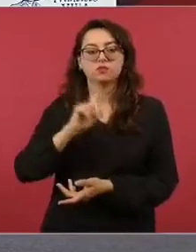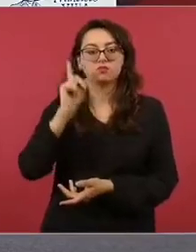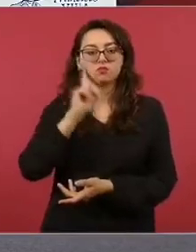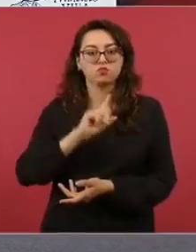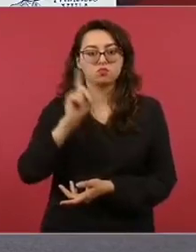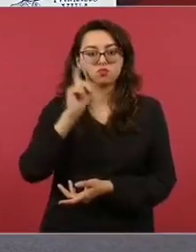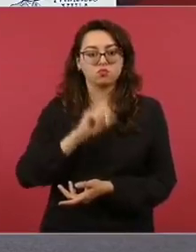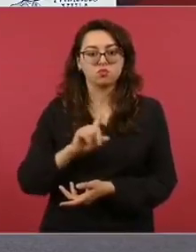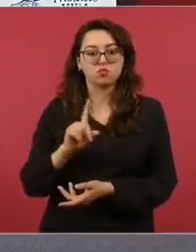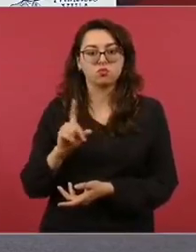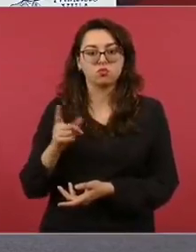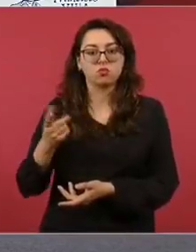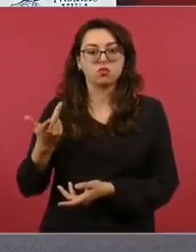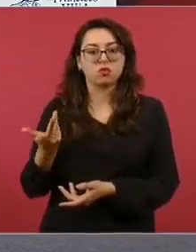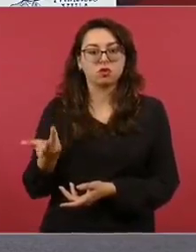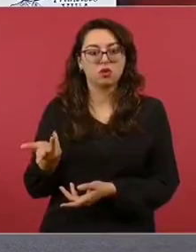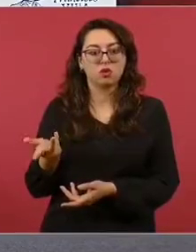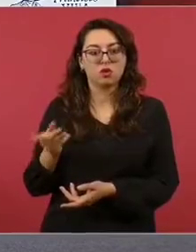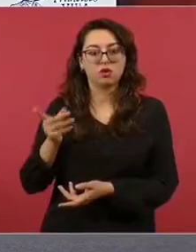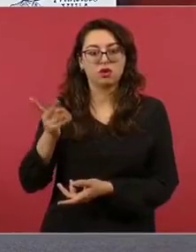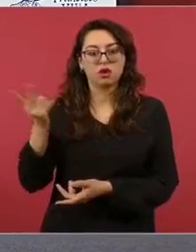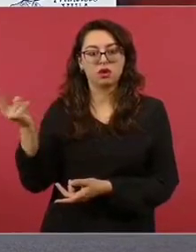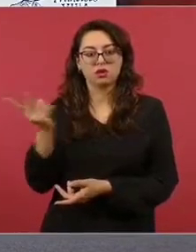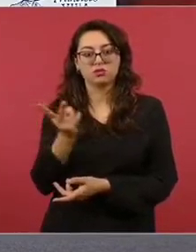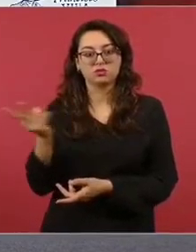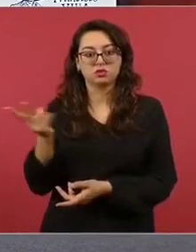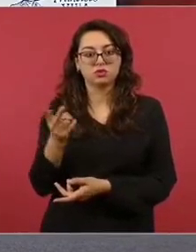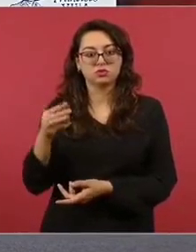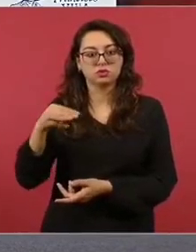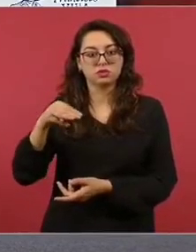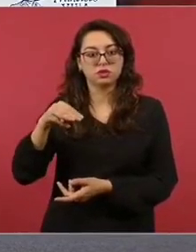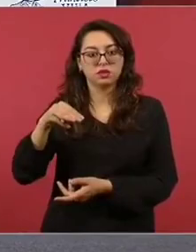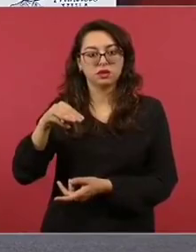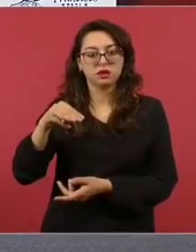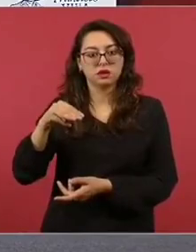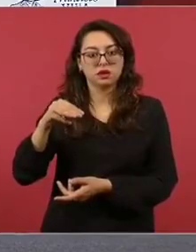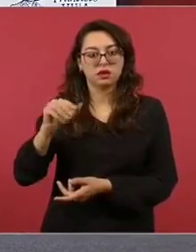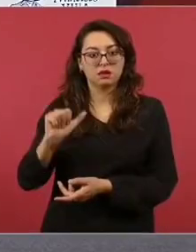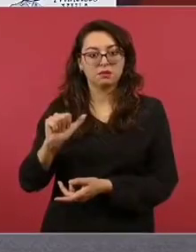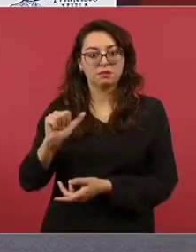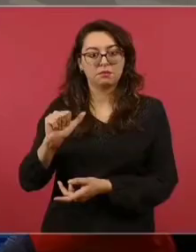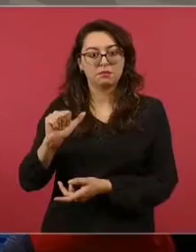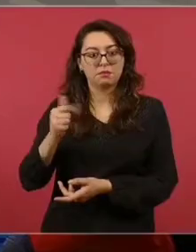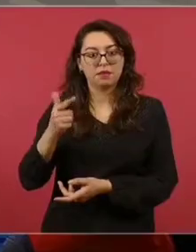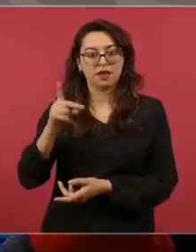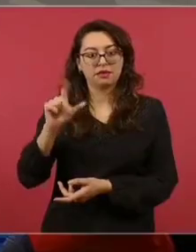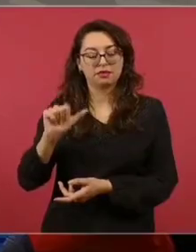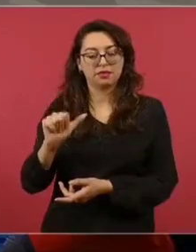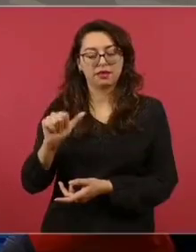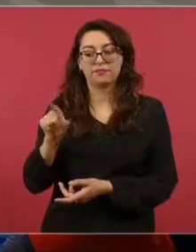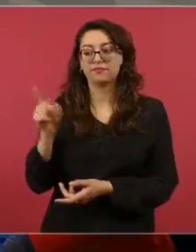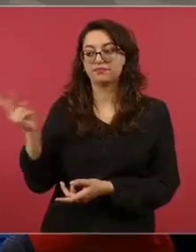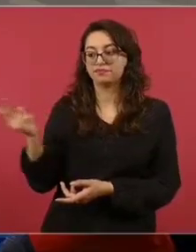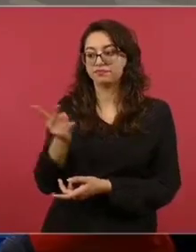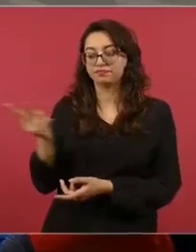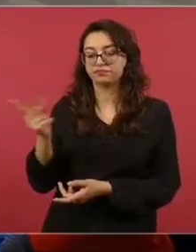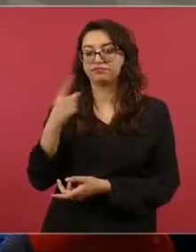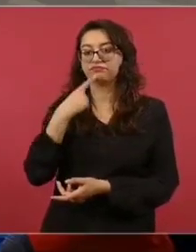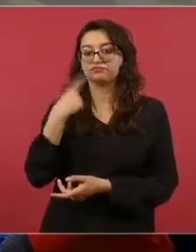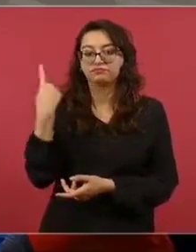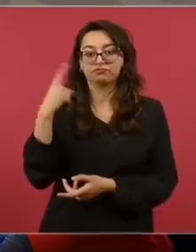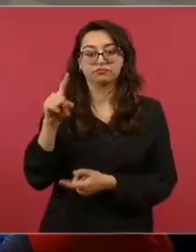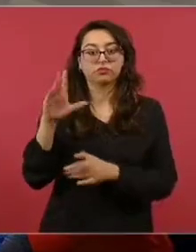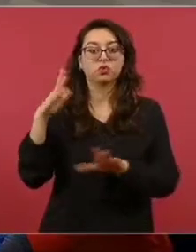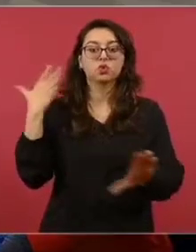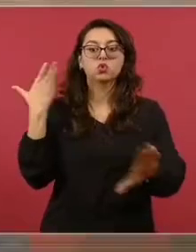disciplina del Consejo de la Judicatura. El caso es una queja contra la jueza de distrito Beatriz